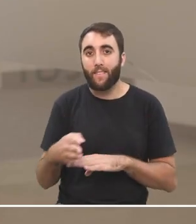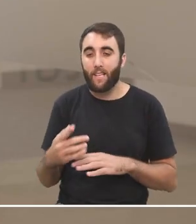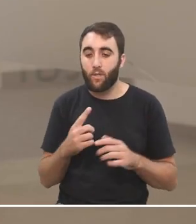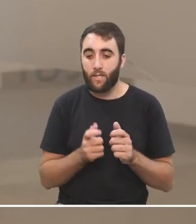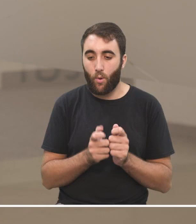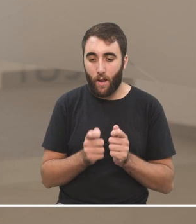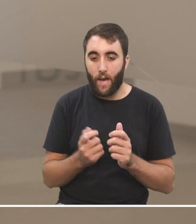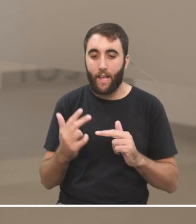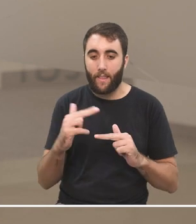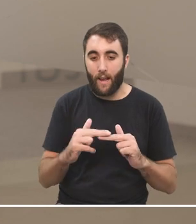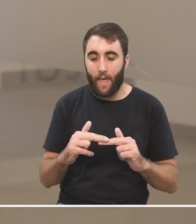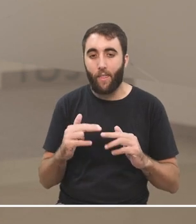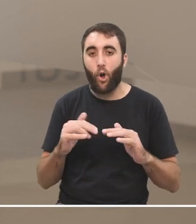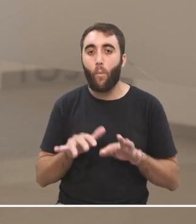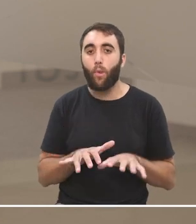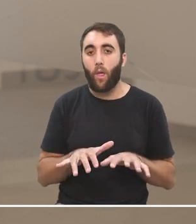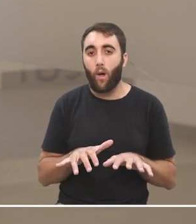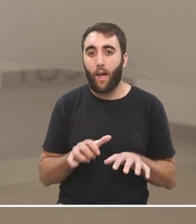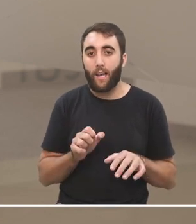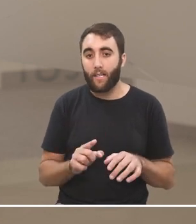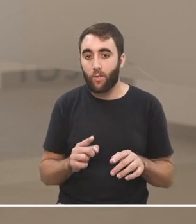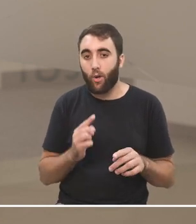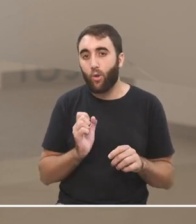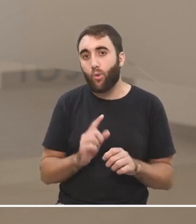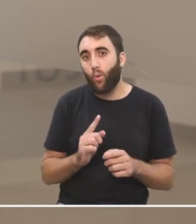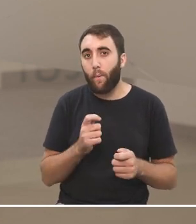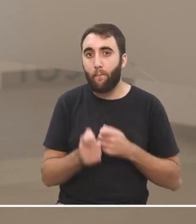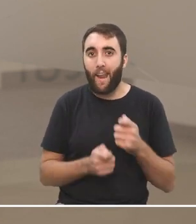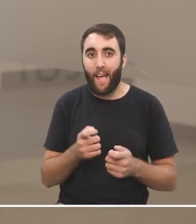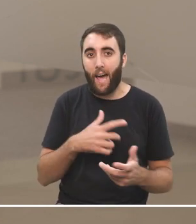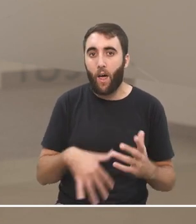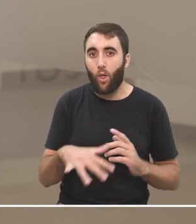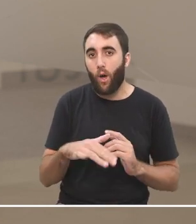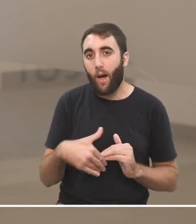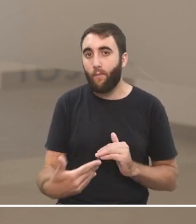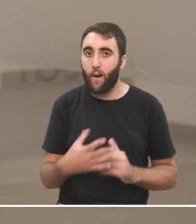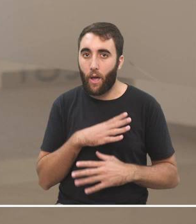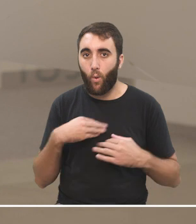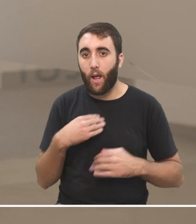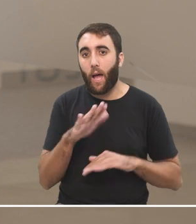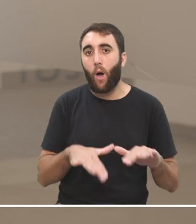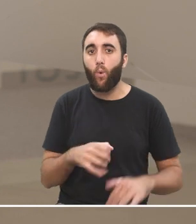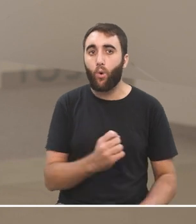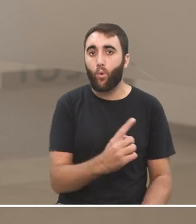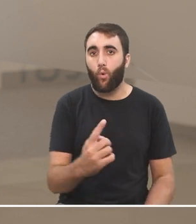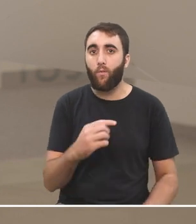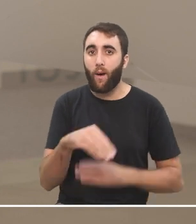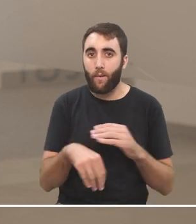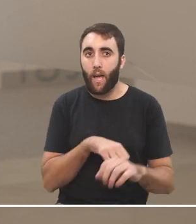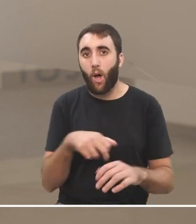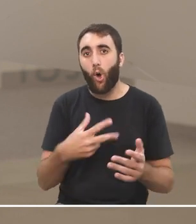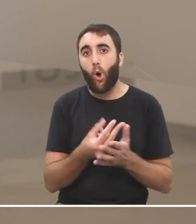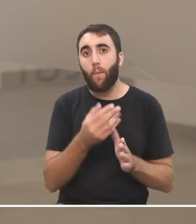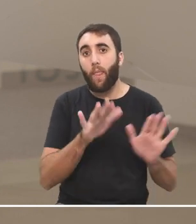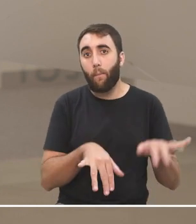celulares, internet, computadoras, es algo del orden del mercado. O sea, cada familia compra lo que puede o lo que quiere